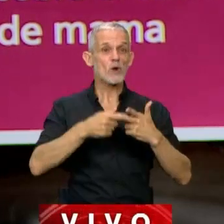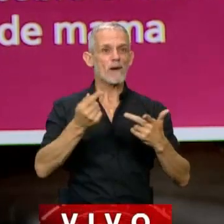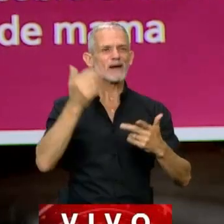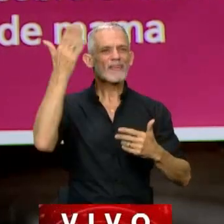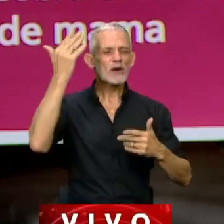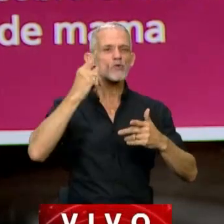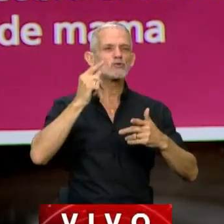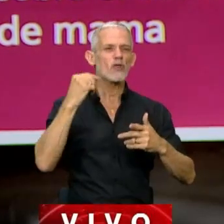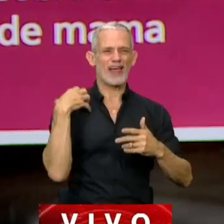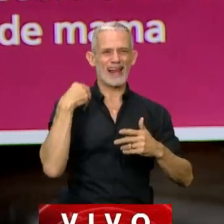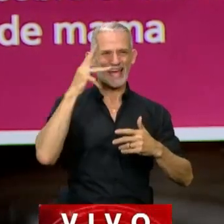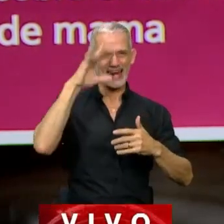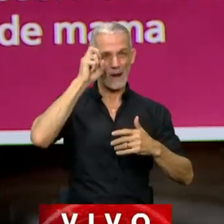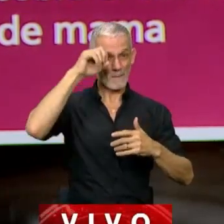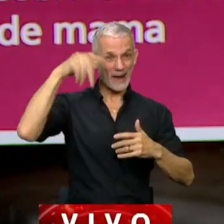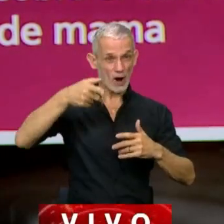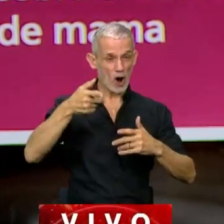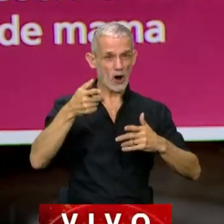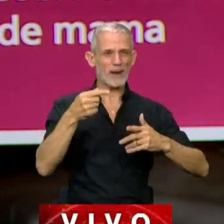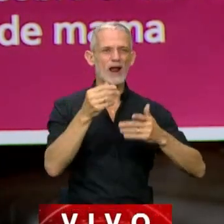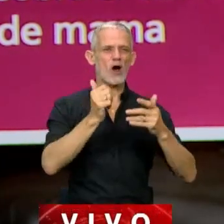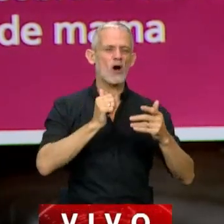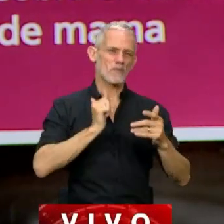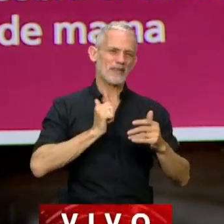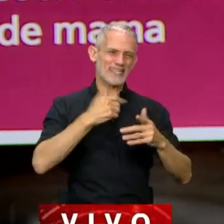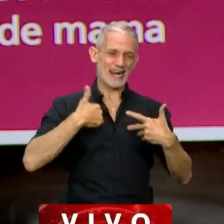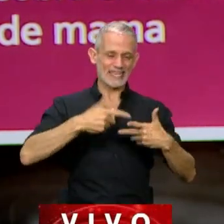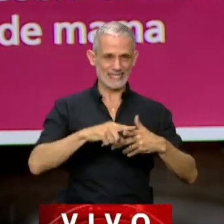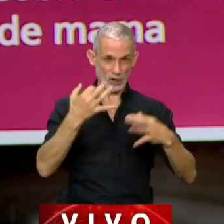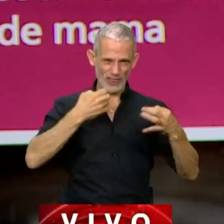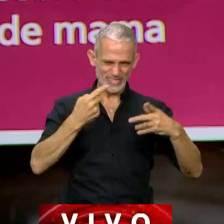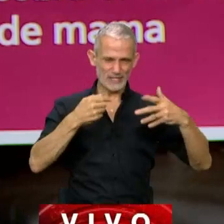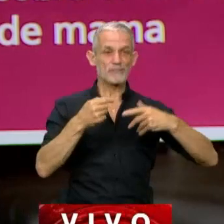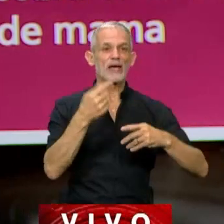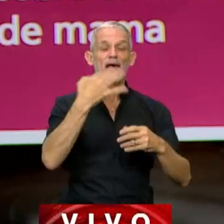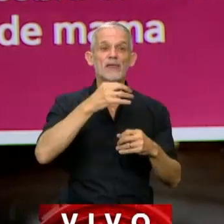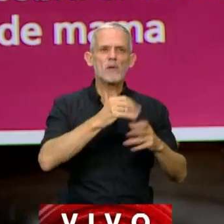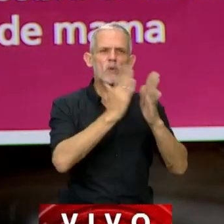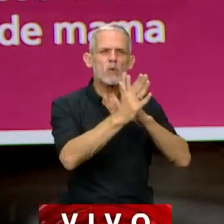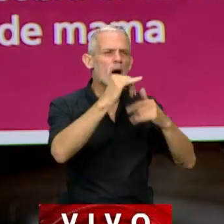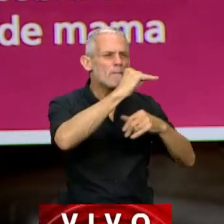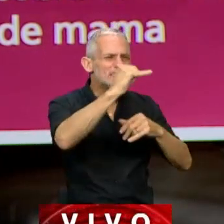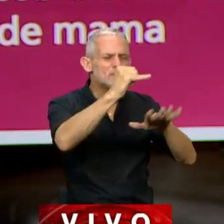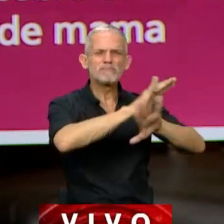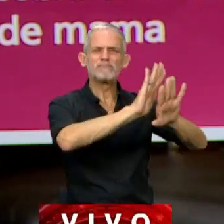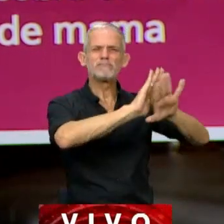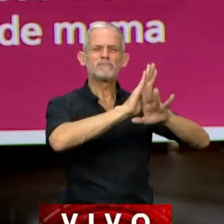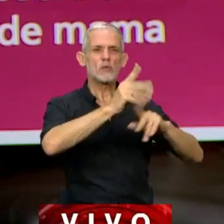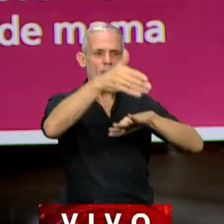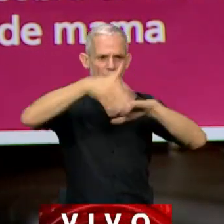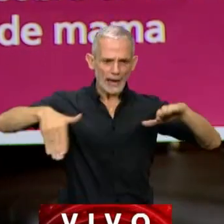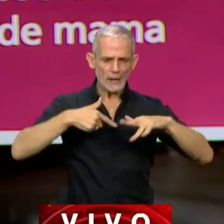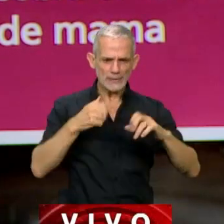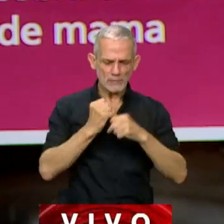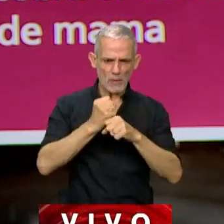General Perón a los Militares Argentinos, que en un momento dice esto, debemos huir de los pesimismos que limitan